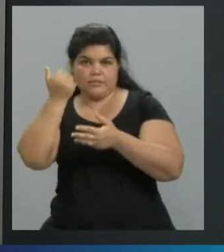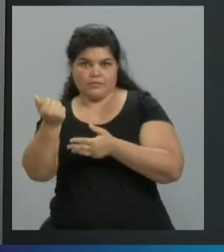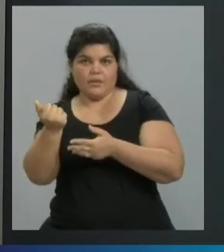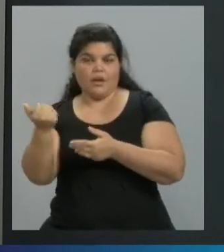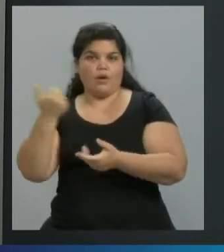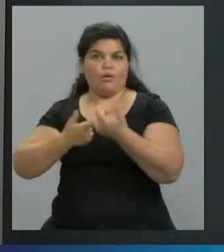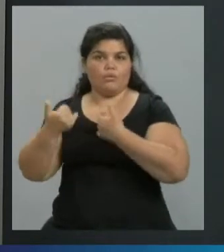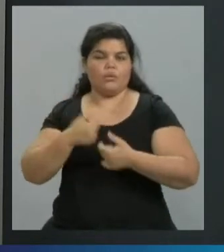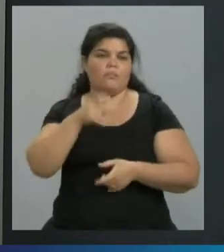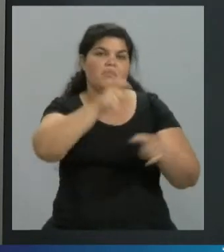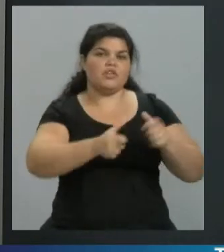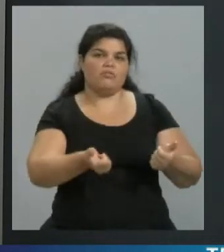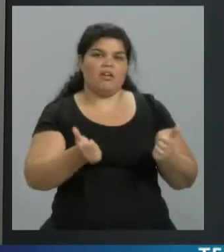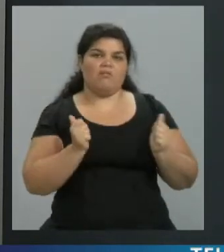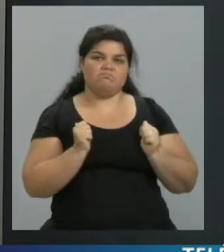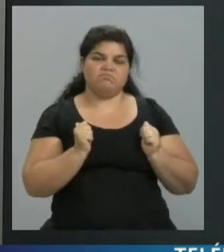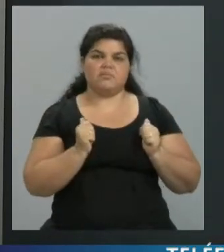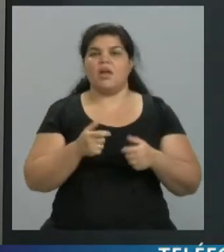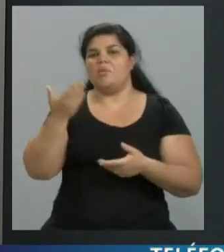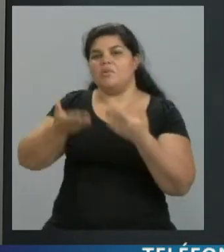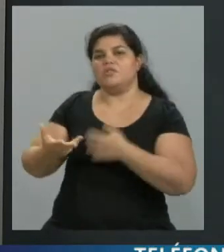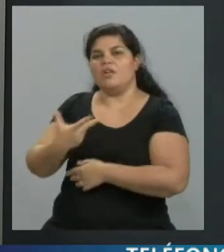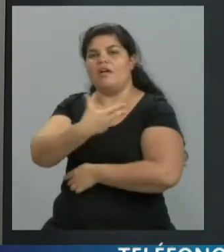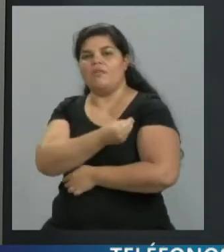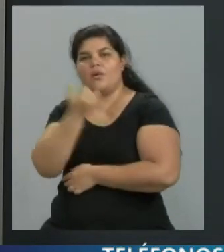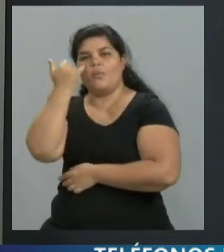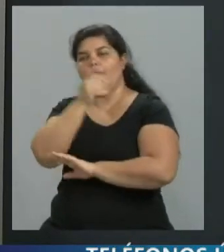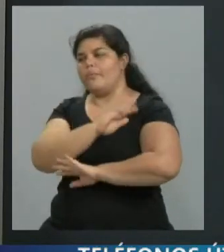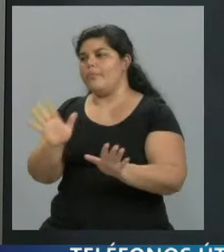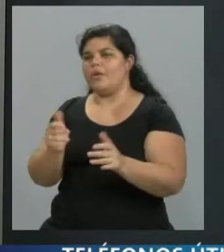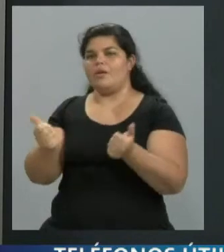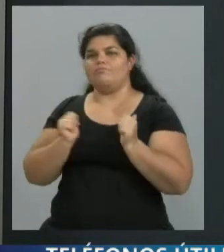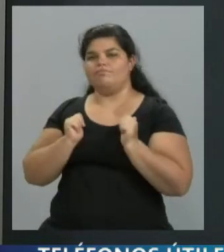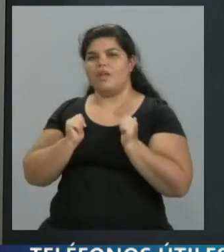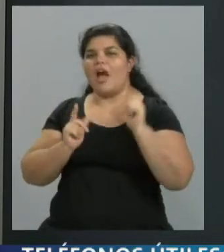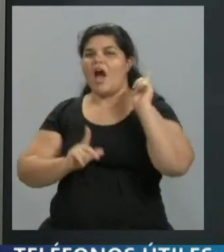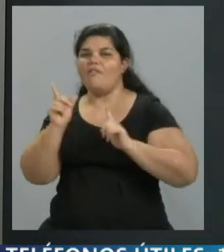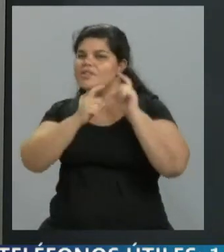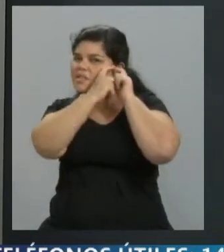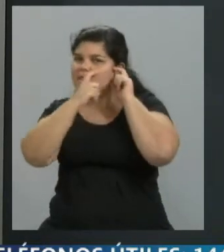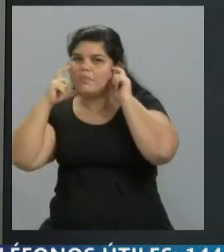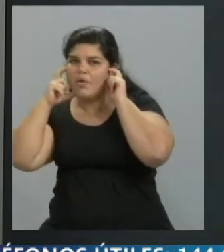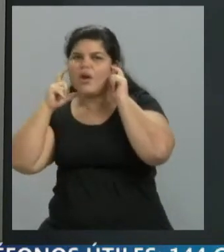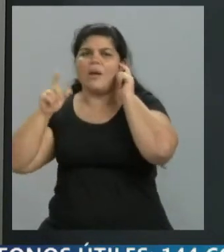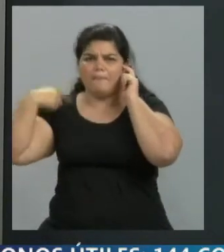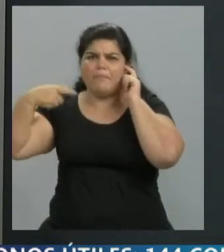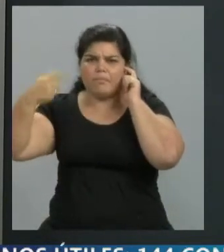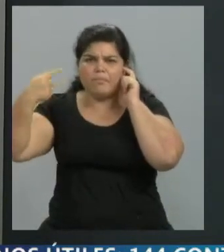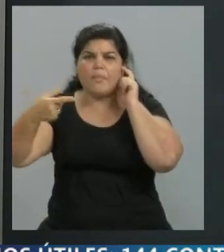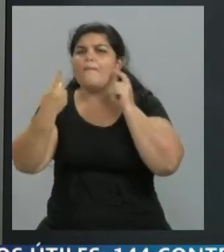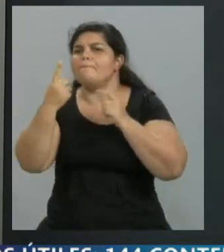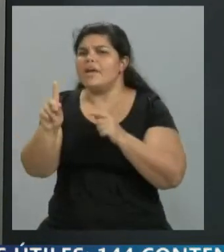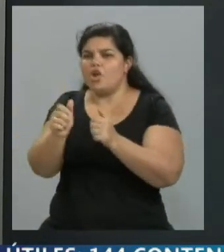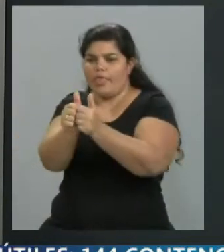que la gente se relajó, siente que está vacunada, tal vez el tapabocas no lo deja de lado, pero sí otras medidas que tienen,